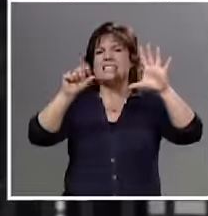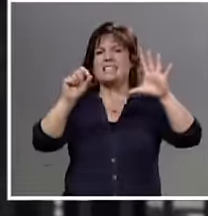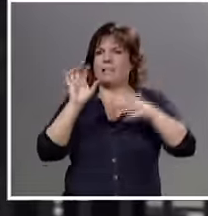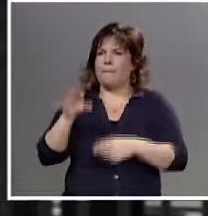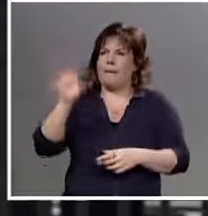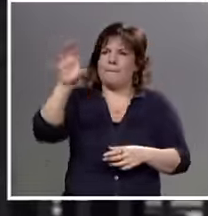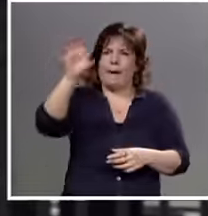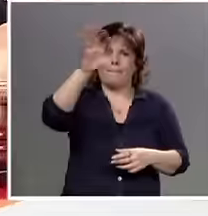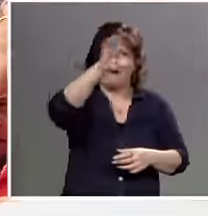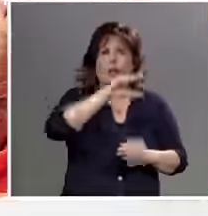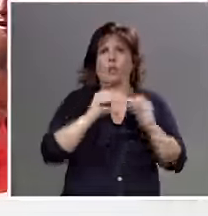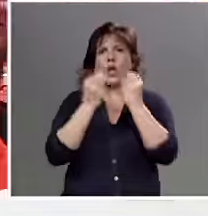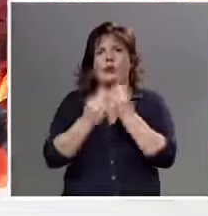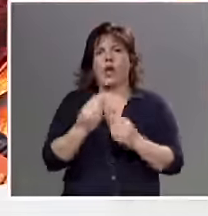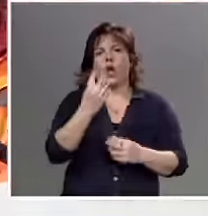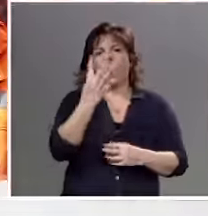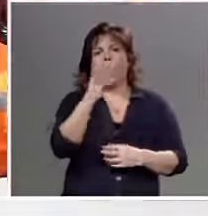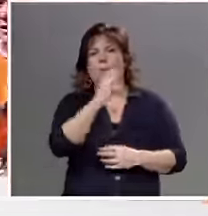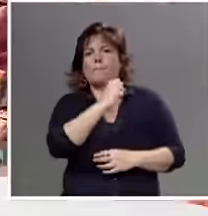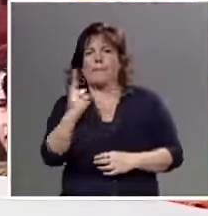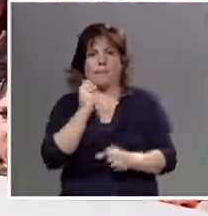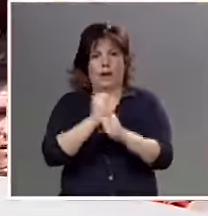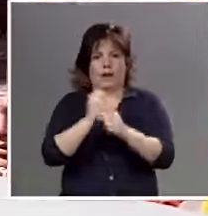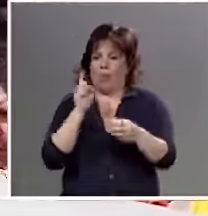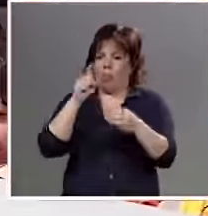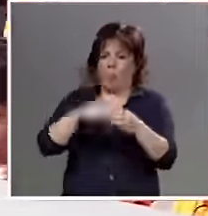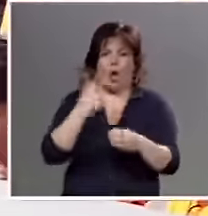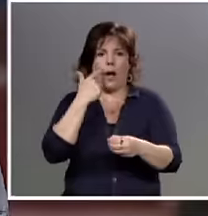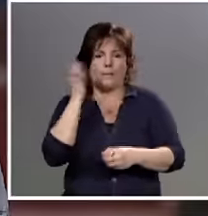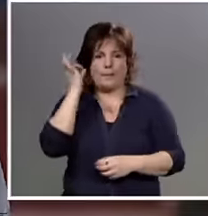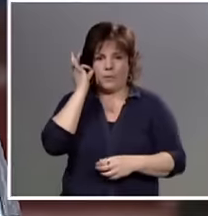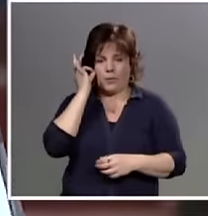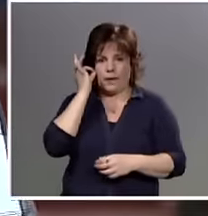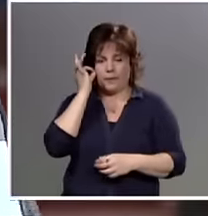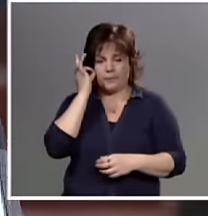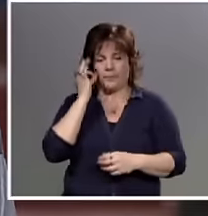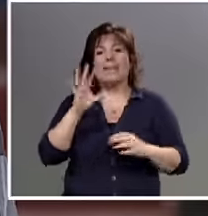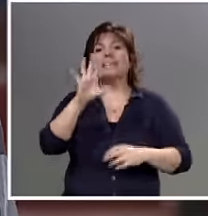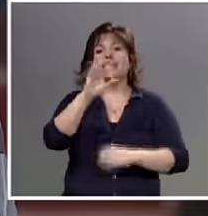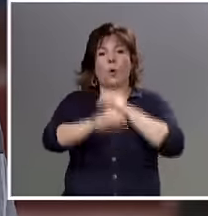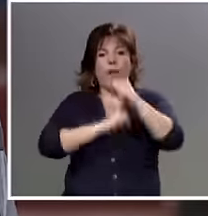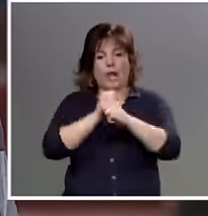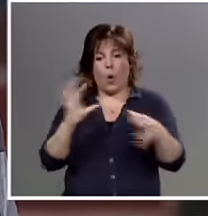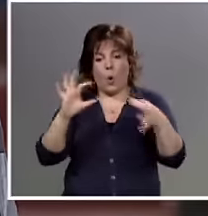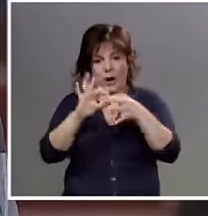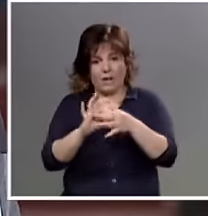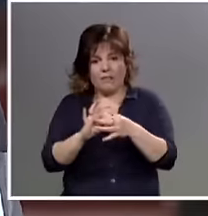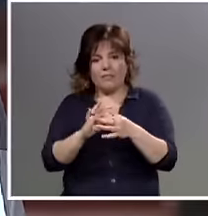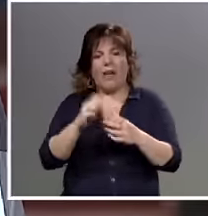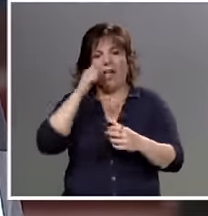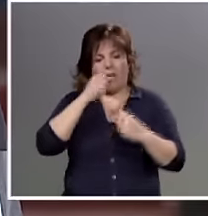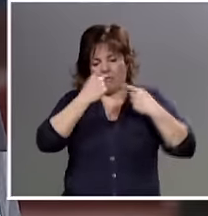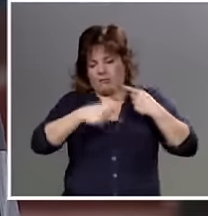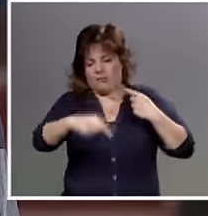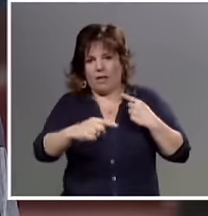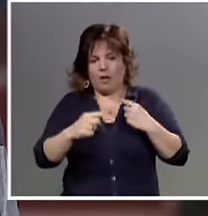filiales que representan a más de 400.000 trabajadores y trabajadoras. Son 50 años de unidad, cuatro generaciones que la